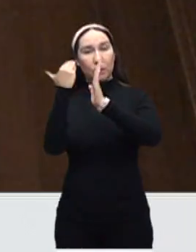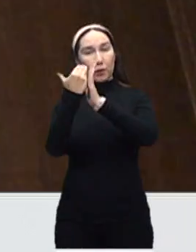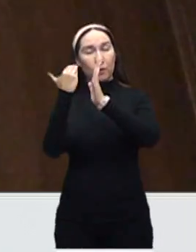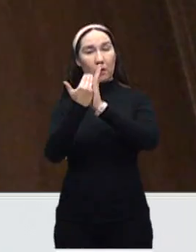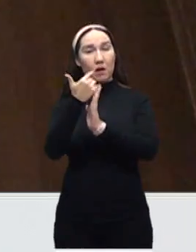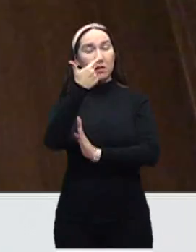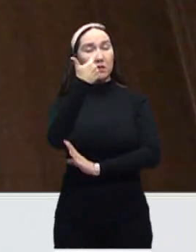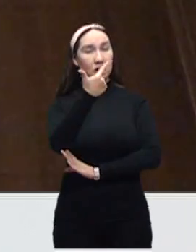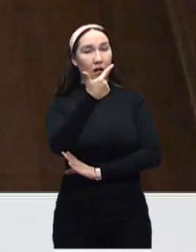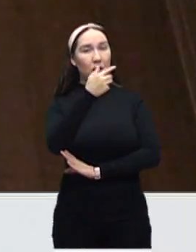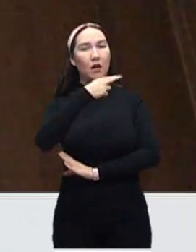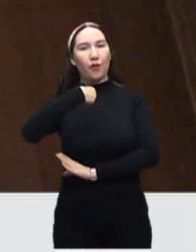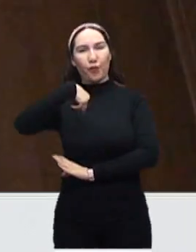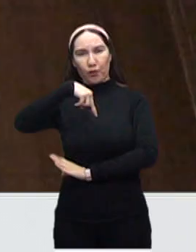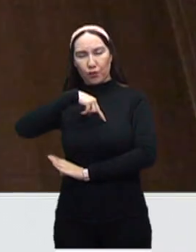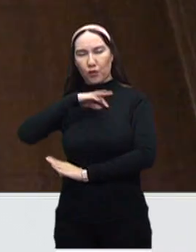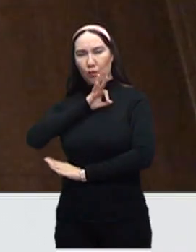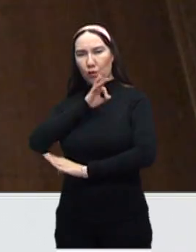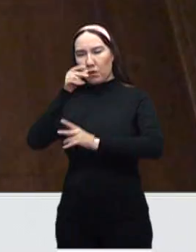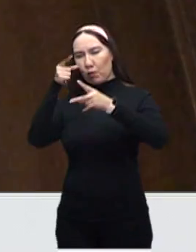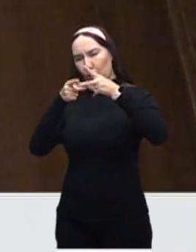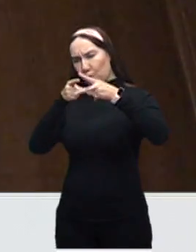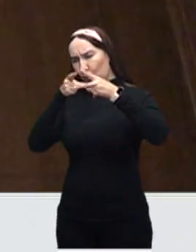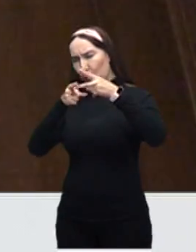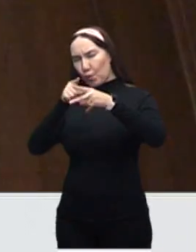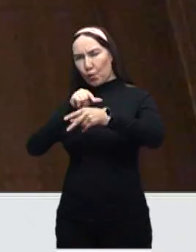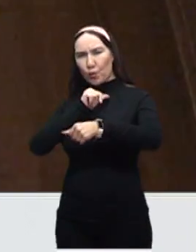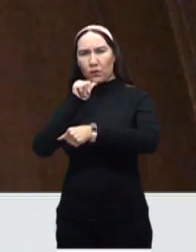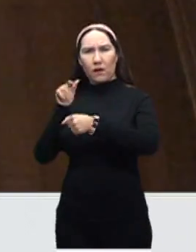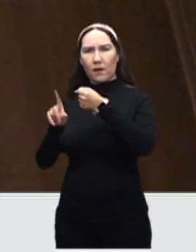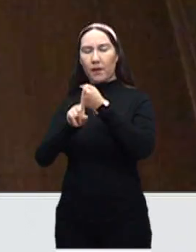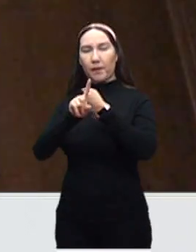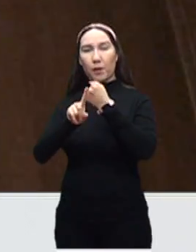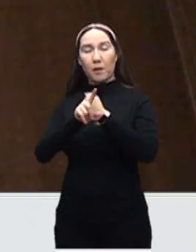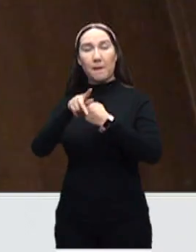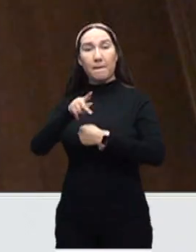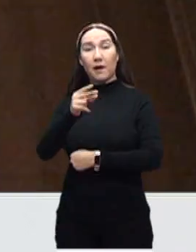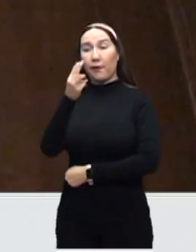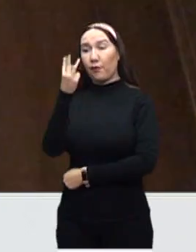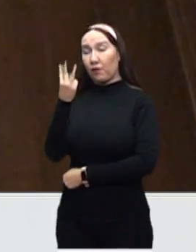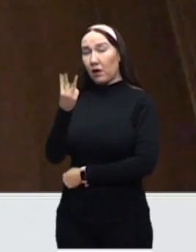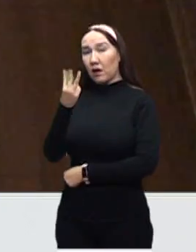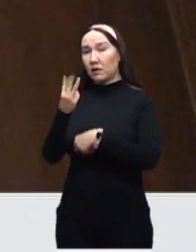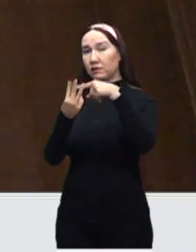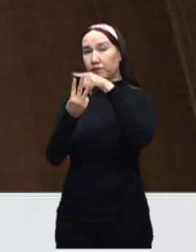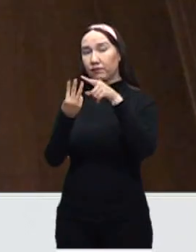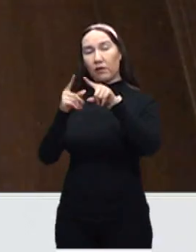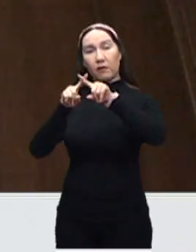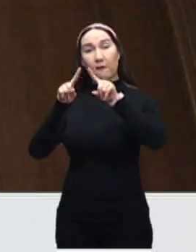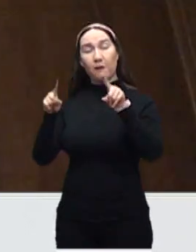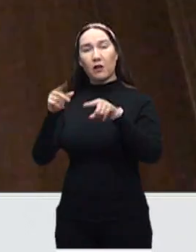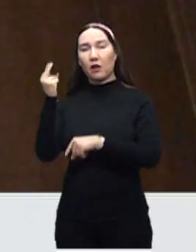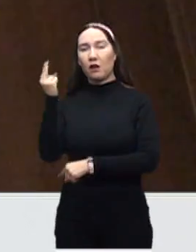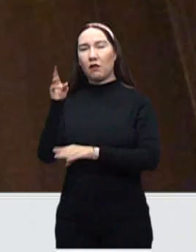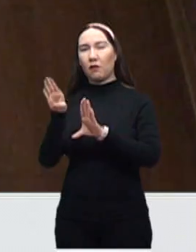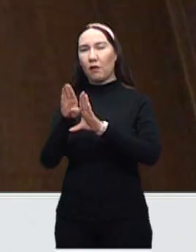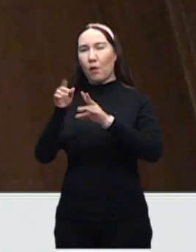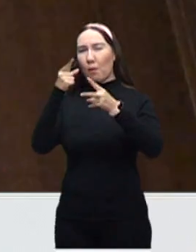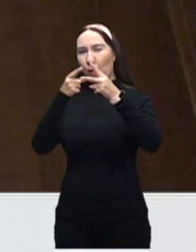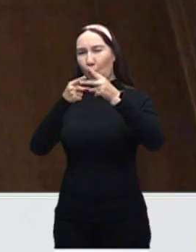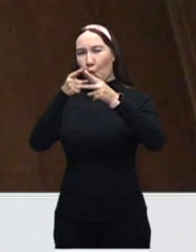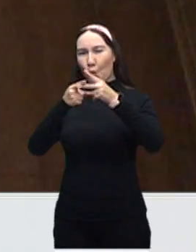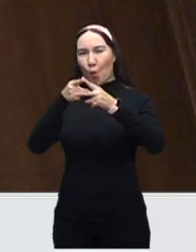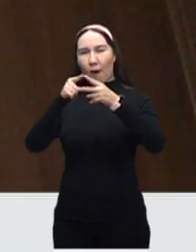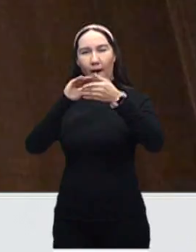7 nosotros los podemos calcular sin ningún problema y tres requieren de una fórmula que son estos de